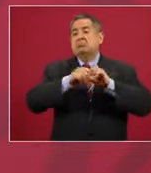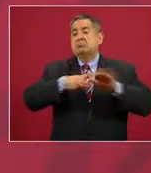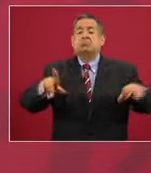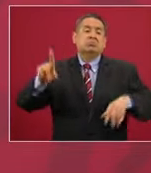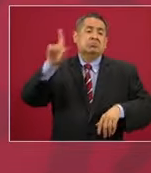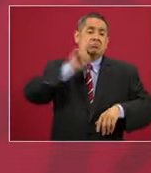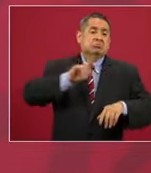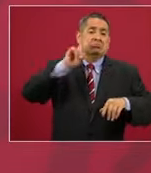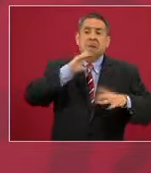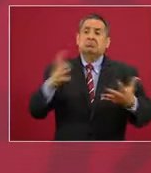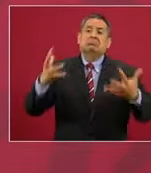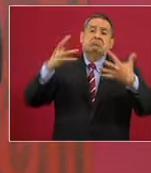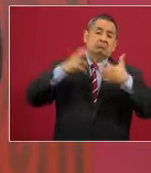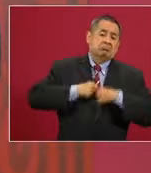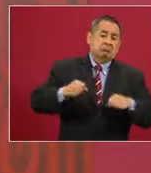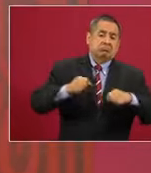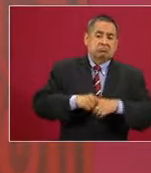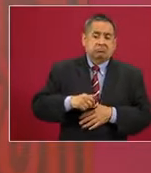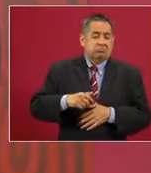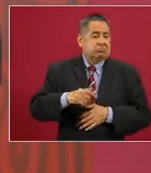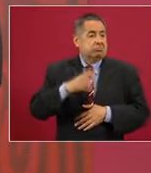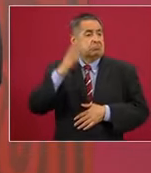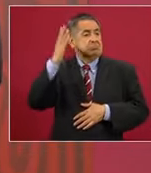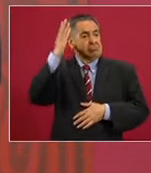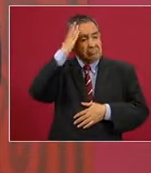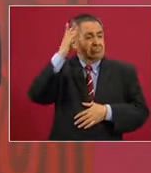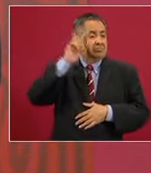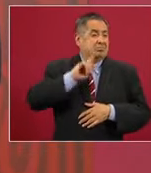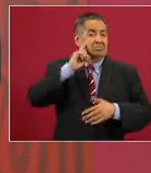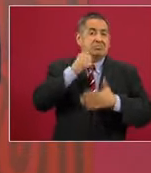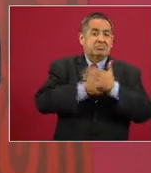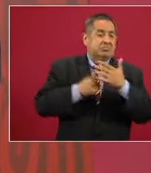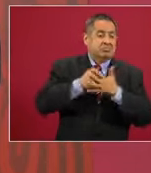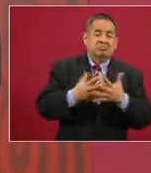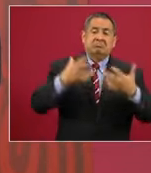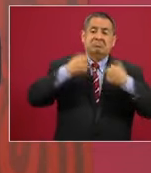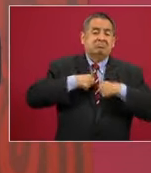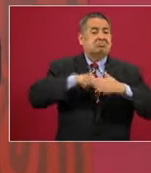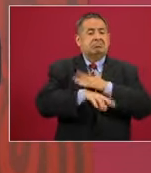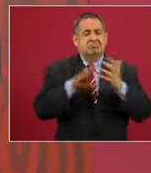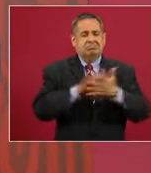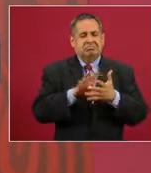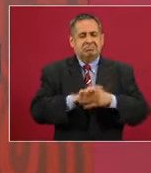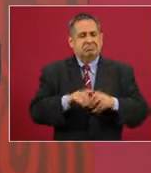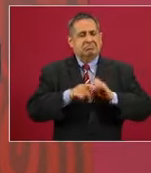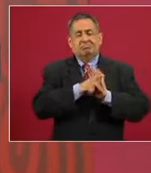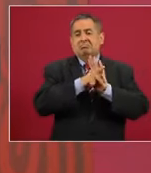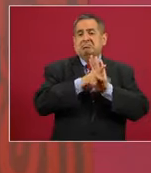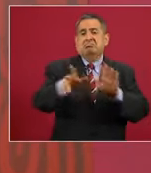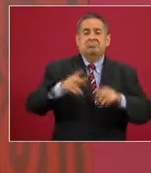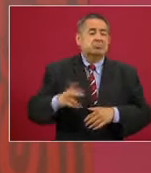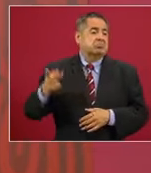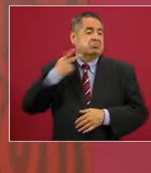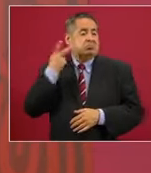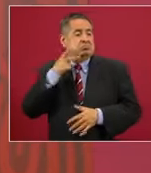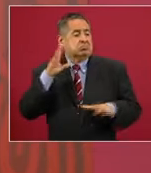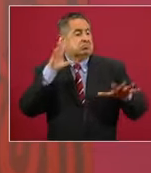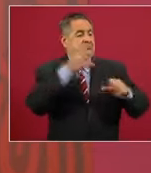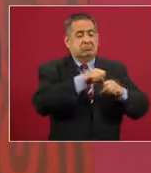dirigentes feministas, presas políticas,